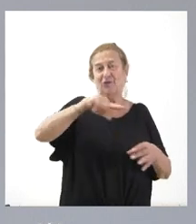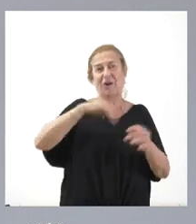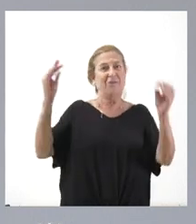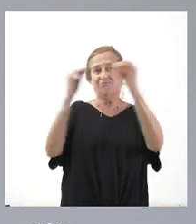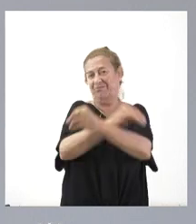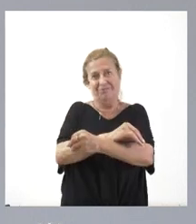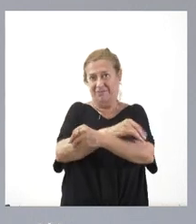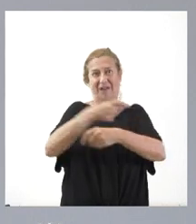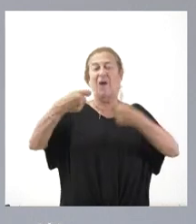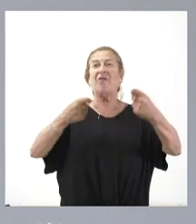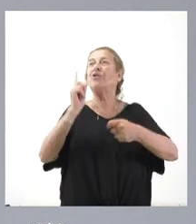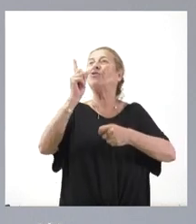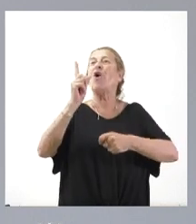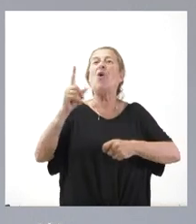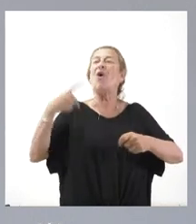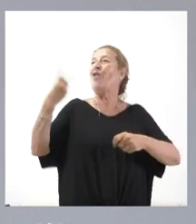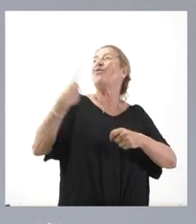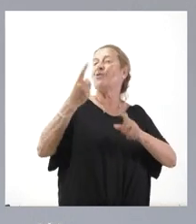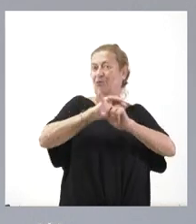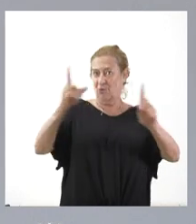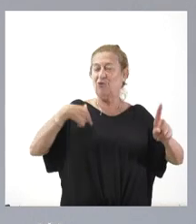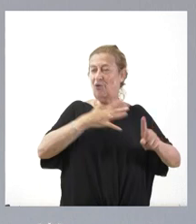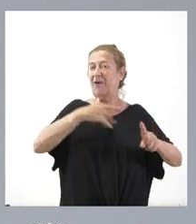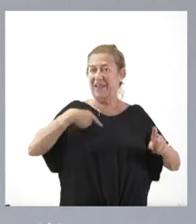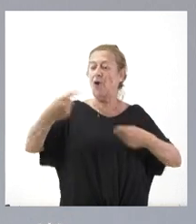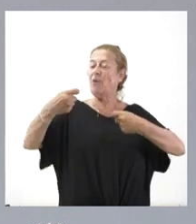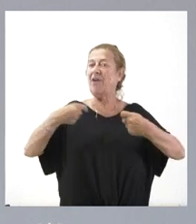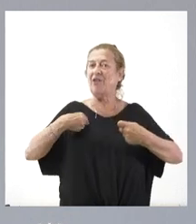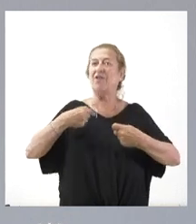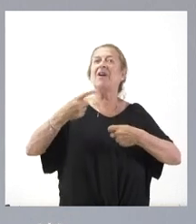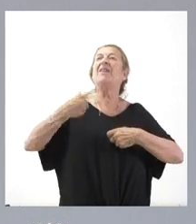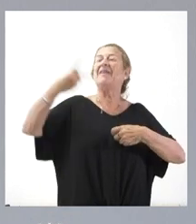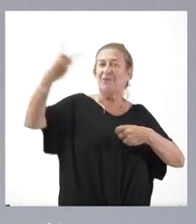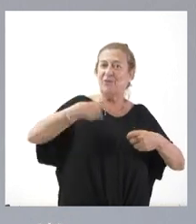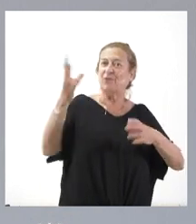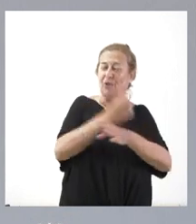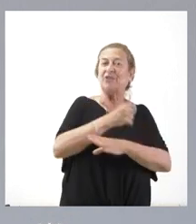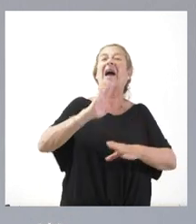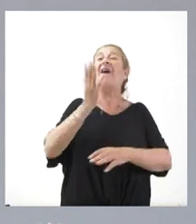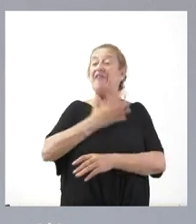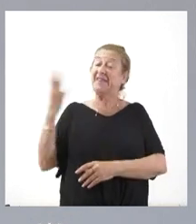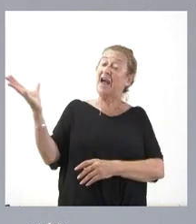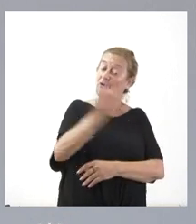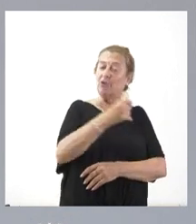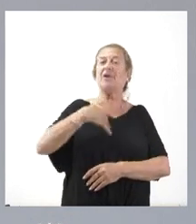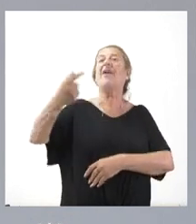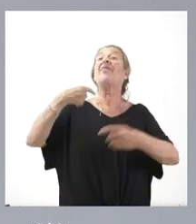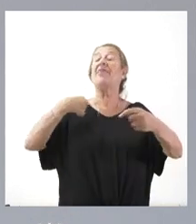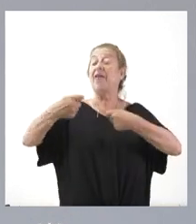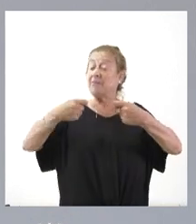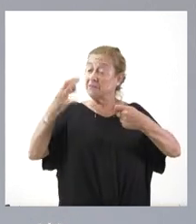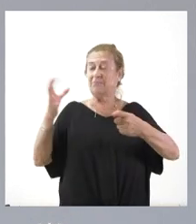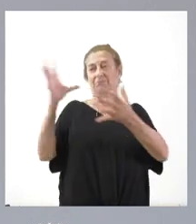negociación exclusivamente bilateral, somos partidarios de una negociación bilateral, lo que afecta a todos tiene que decidirse entre todos